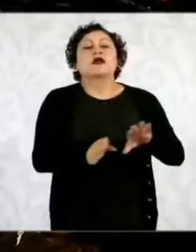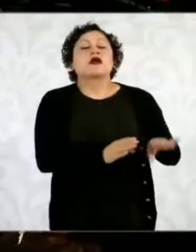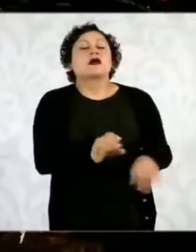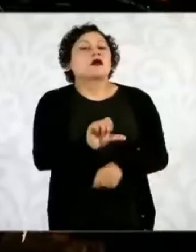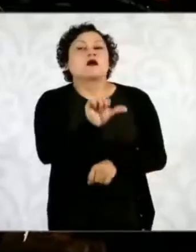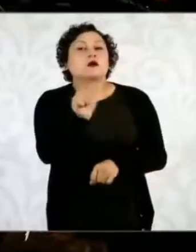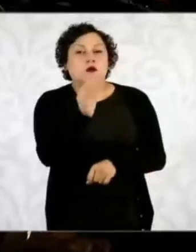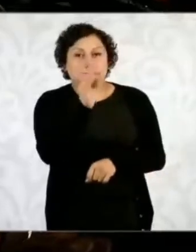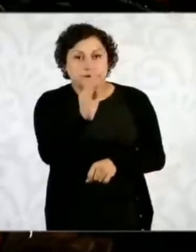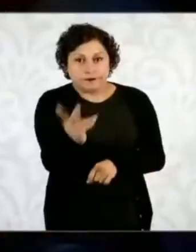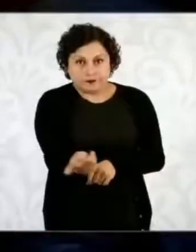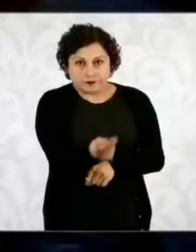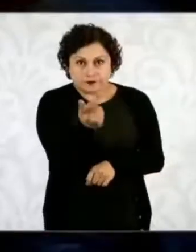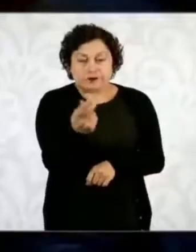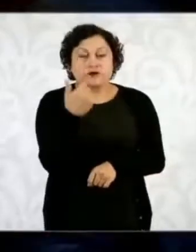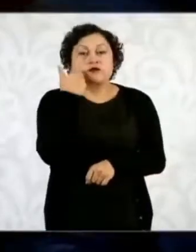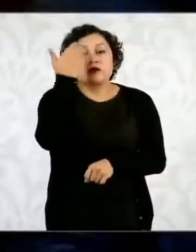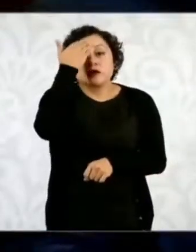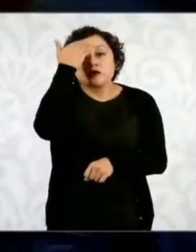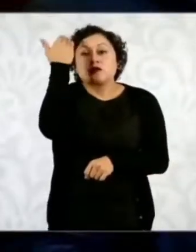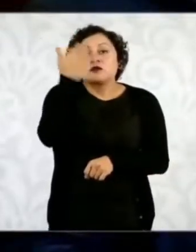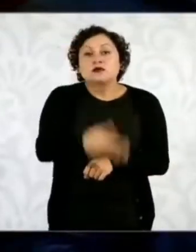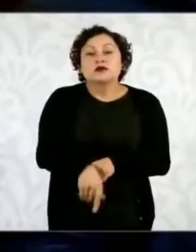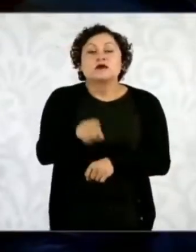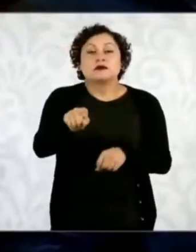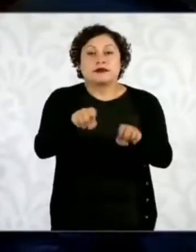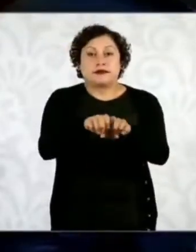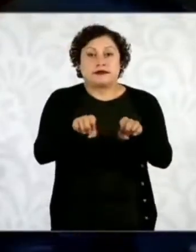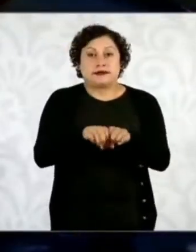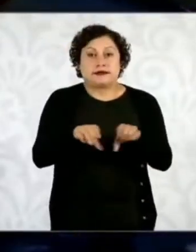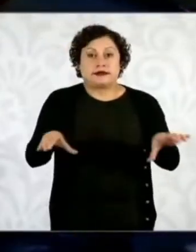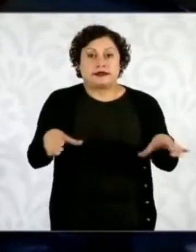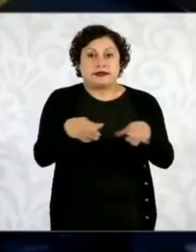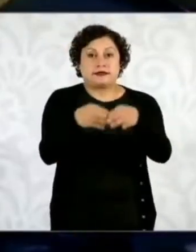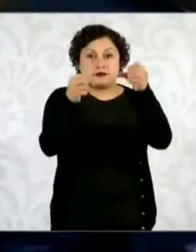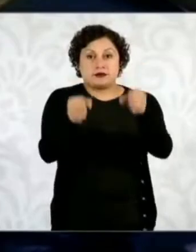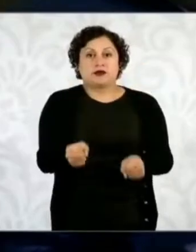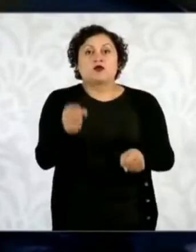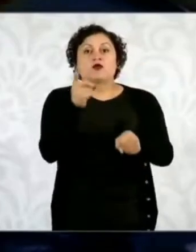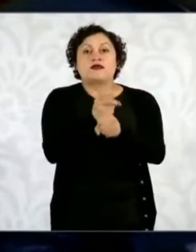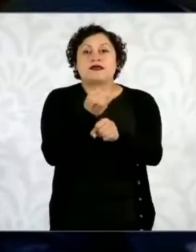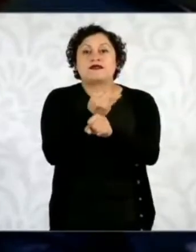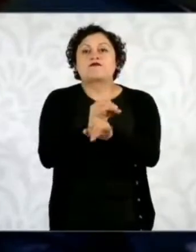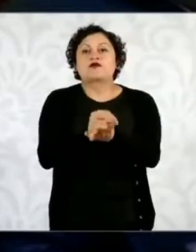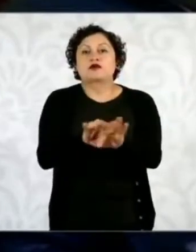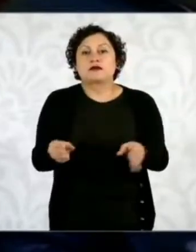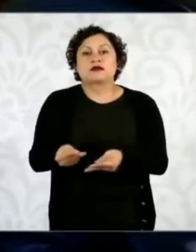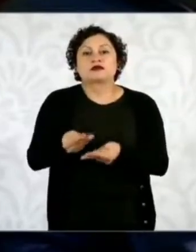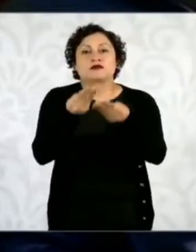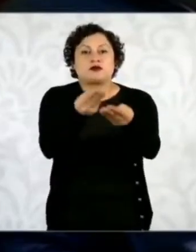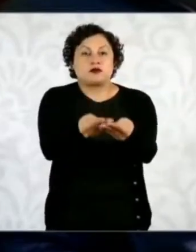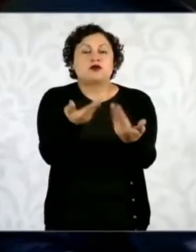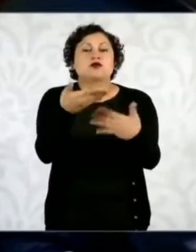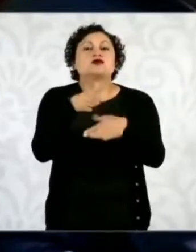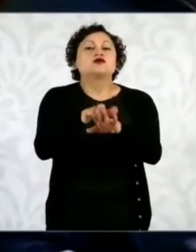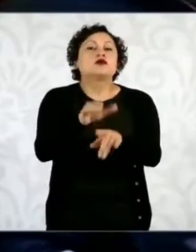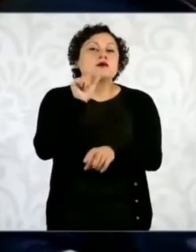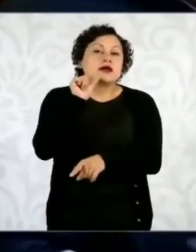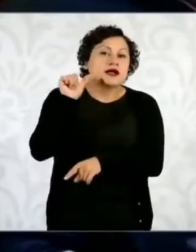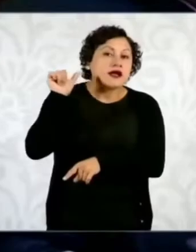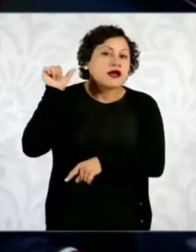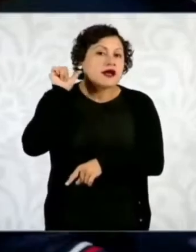Por otro lado, quisiera saber qué reporte recibió en el gabinete en torno al recorrido que hicieron ayer los